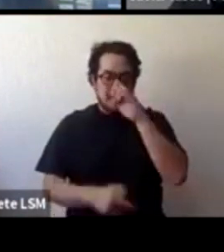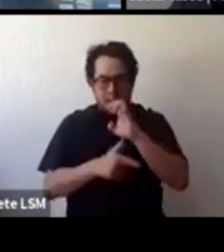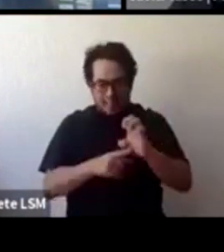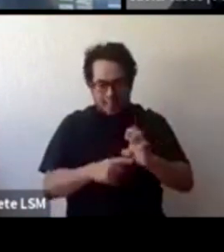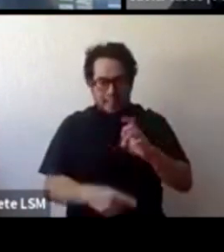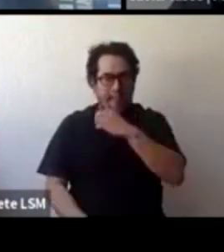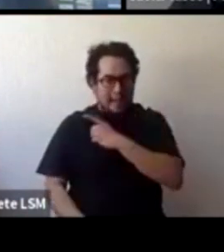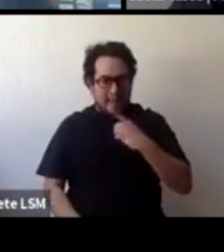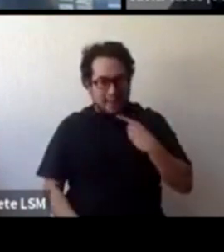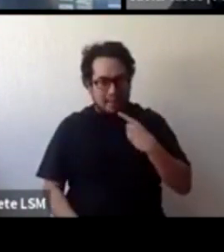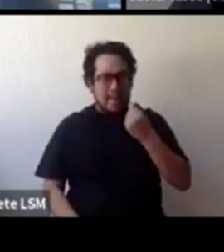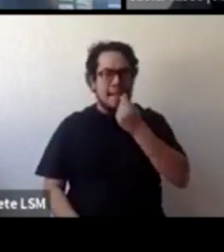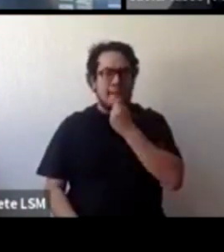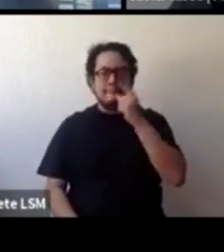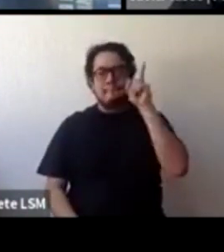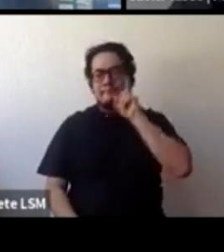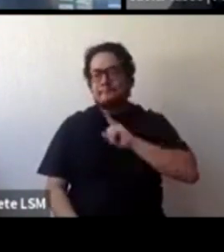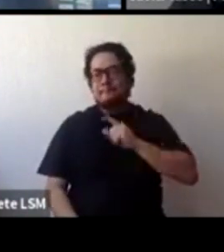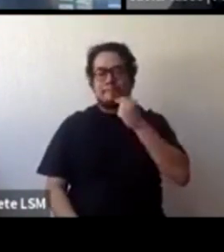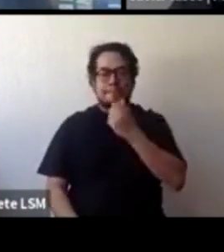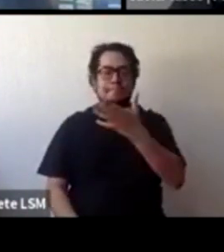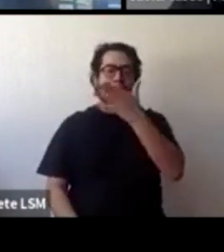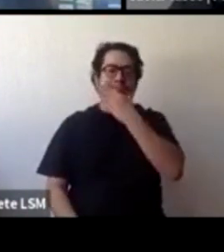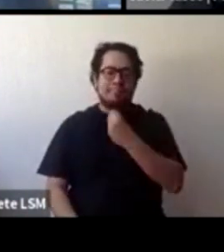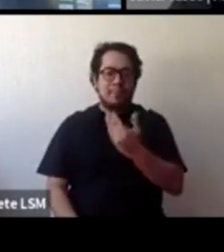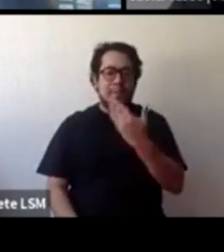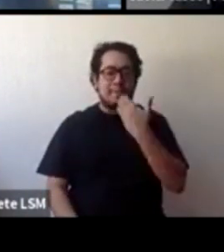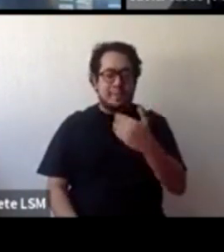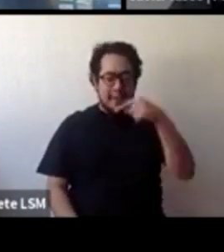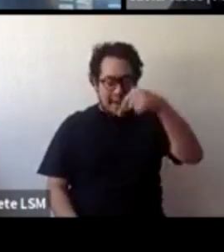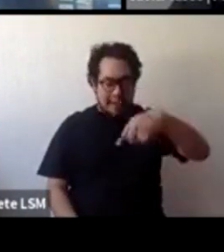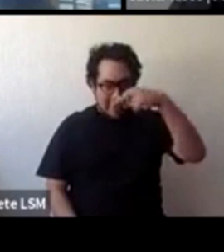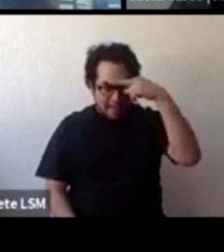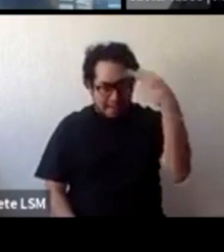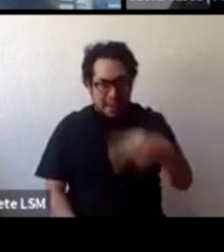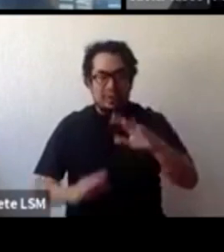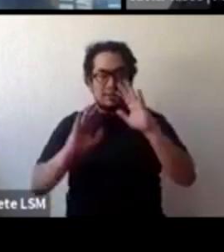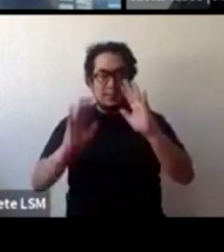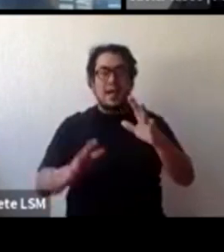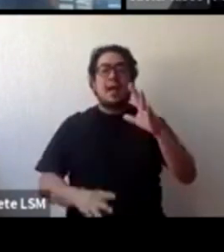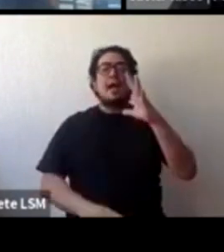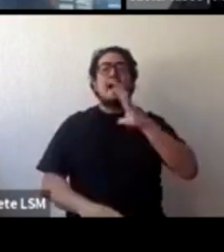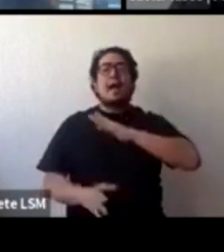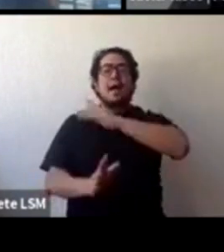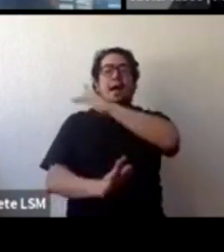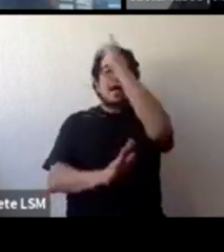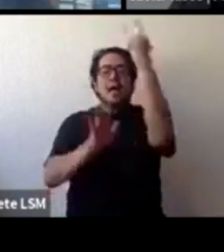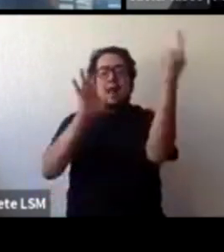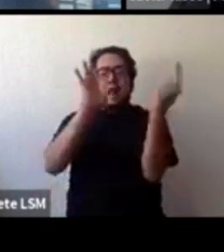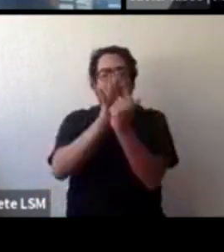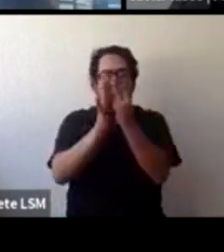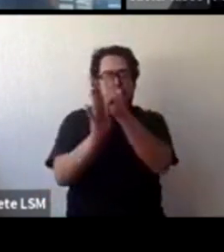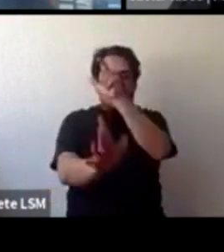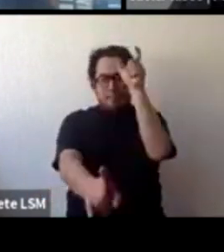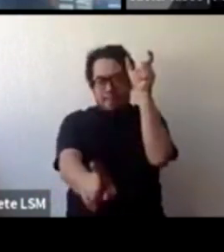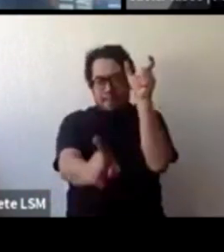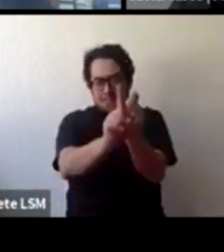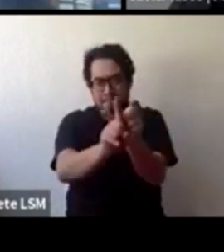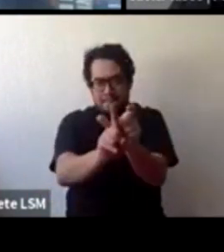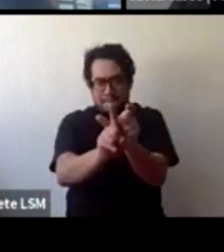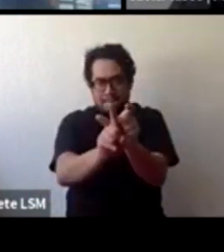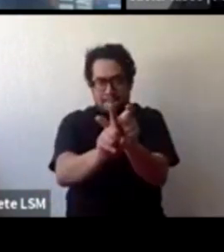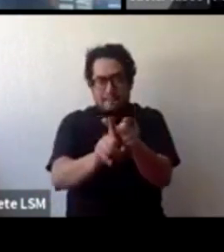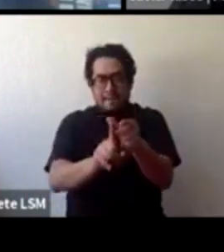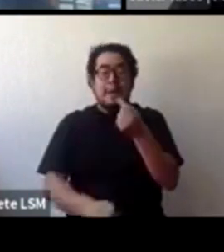y que también en México, gracias a Dios, ya contamos con una ley general de protección de niñas, niños y adolescentes que tenemos que hacer